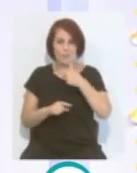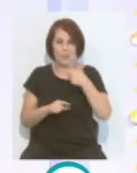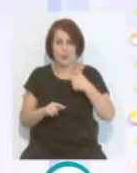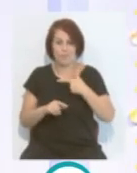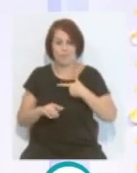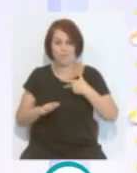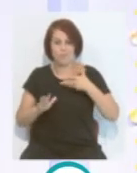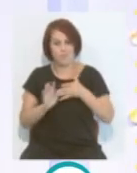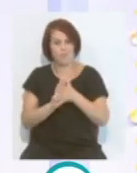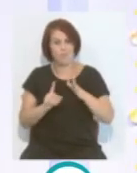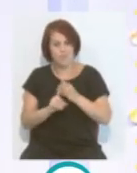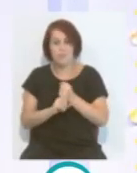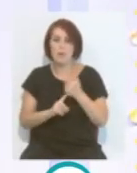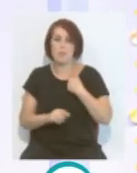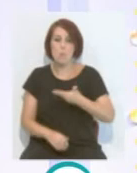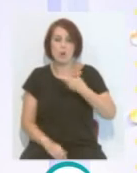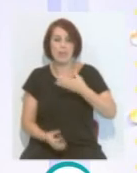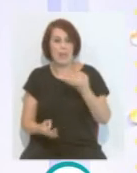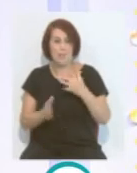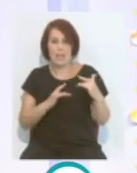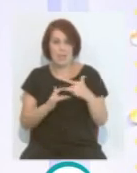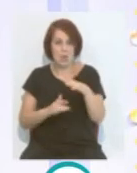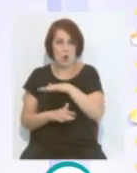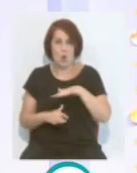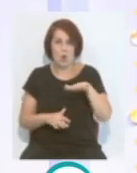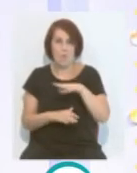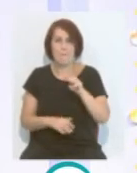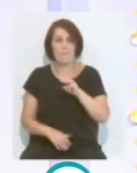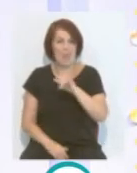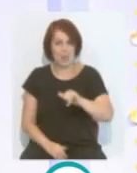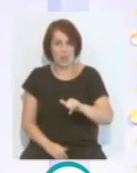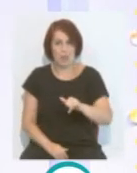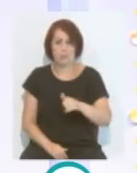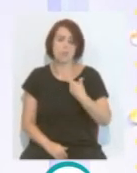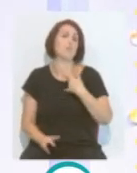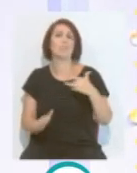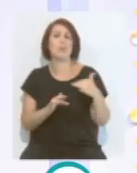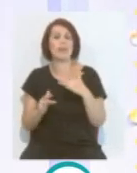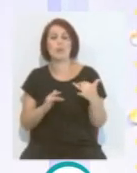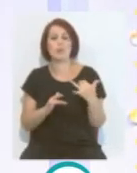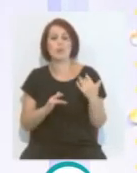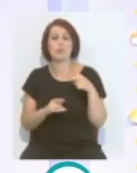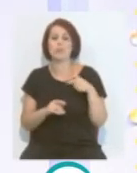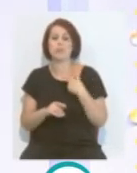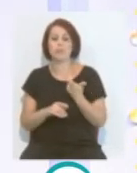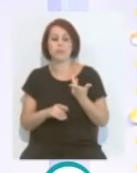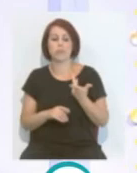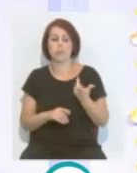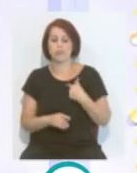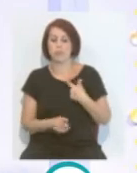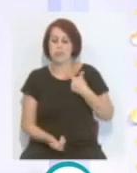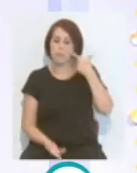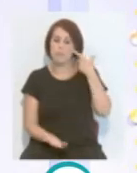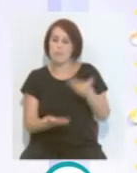Pero para mí fue muy muy importante también el partido en el colisiono de Alfonso Pérez. Creo que fue un partido donde se dio un golpe sobre la mesa brutal.